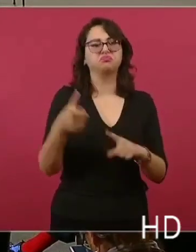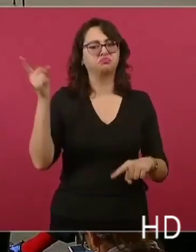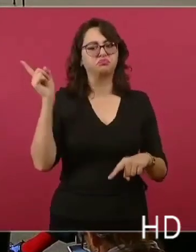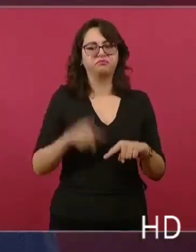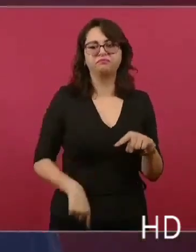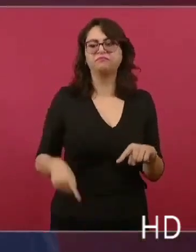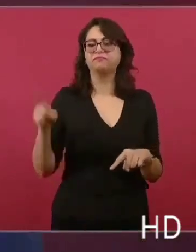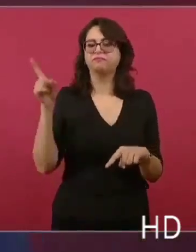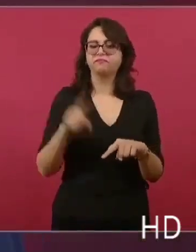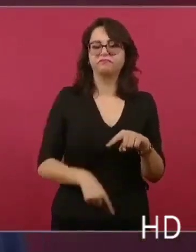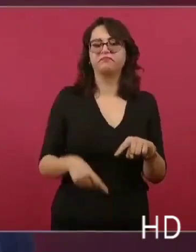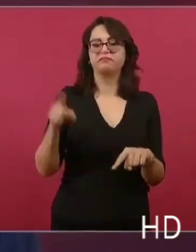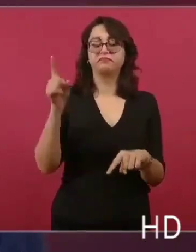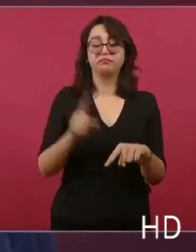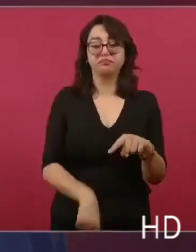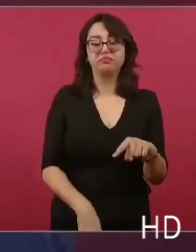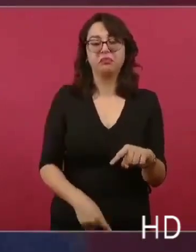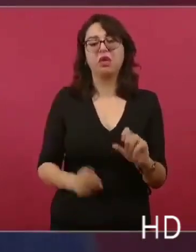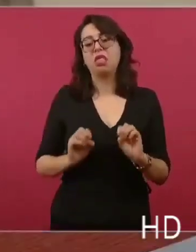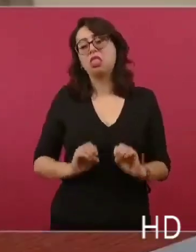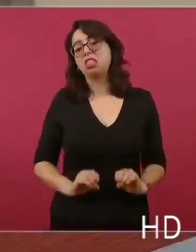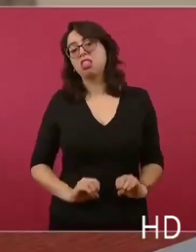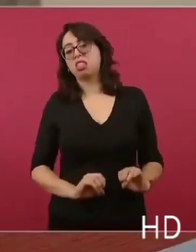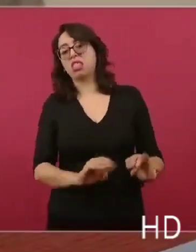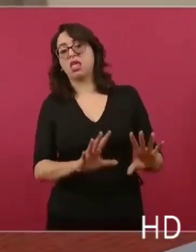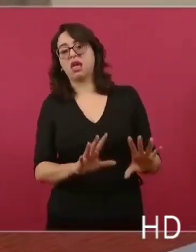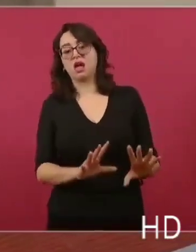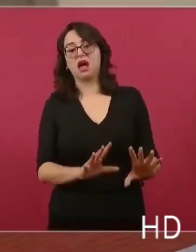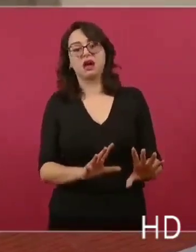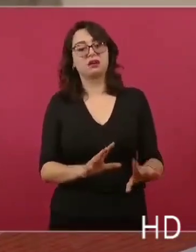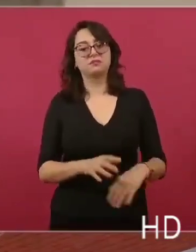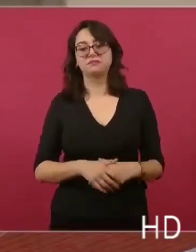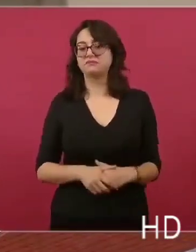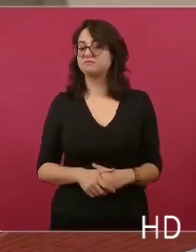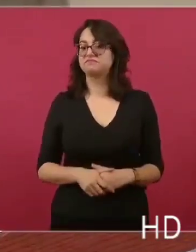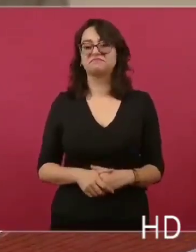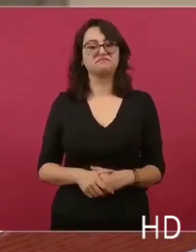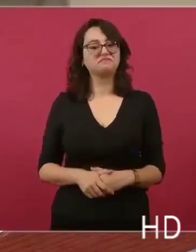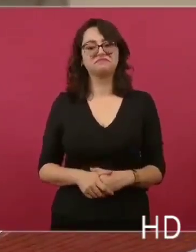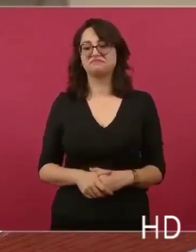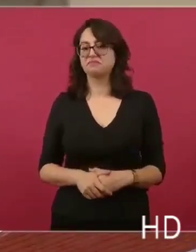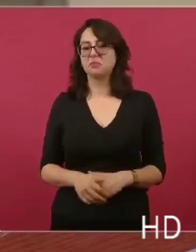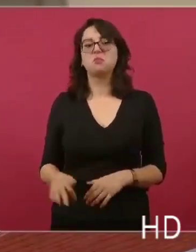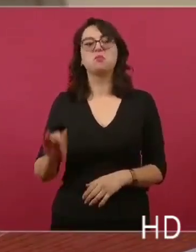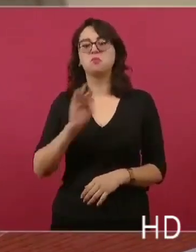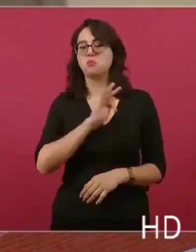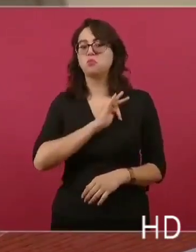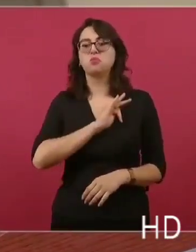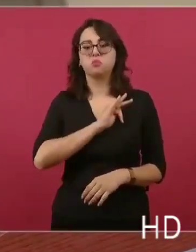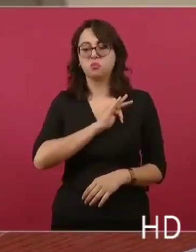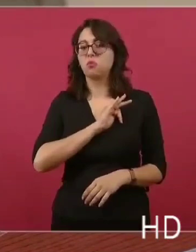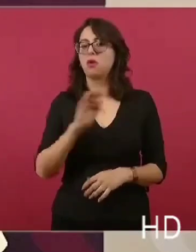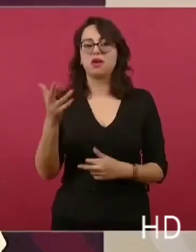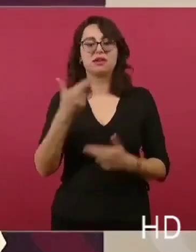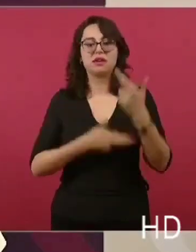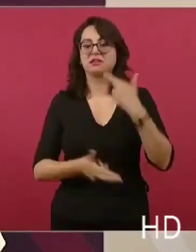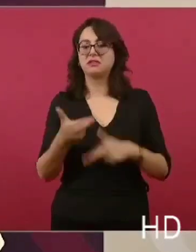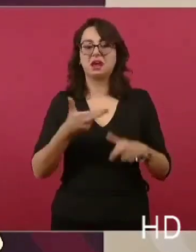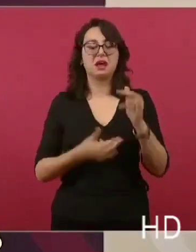Cualquier traspié nos podría llevar a lo que ya sabemos